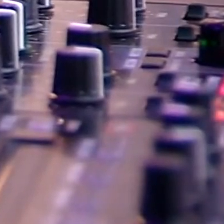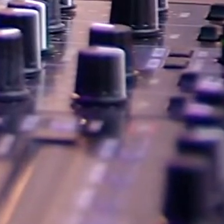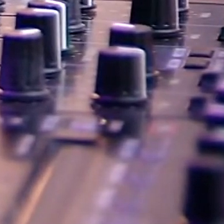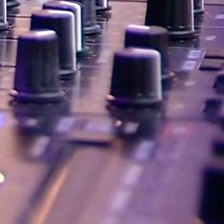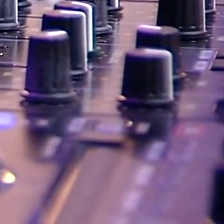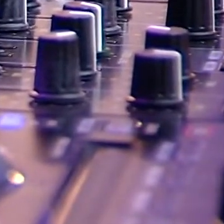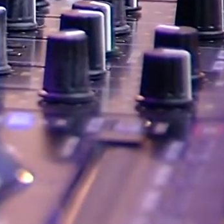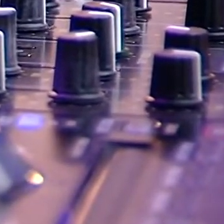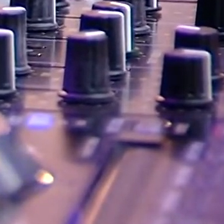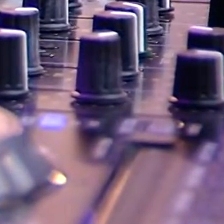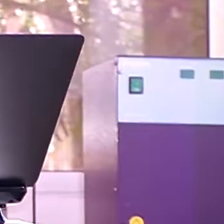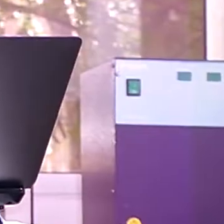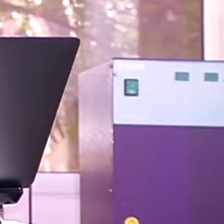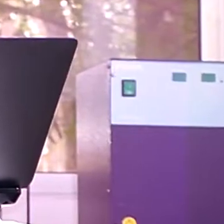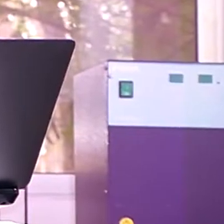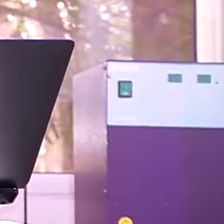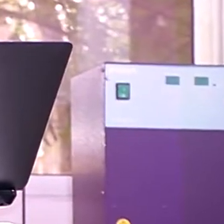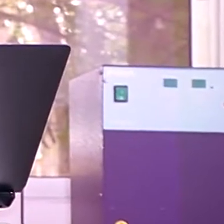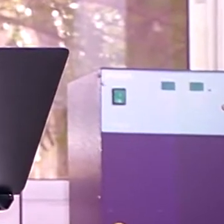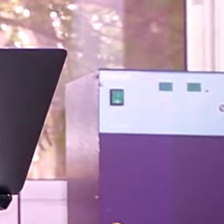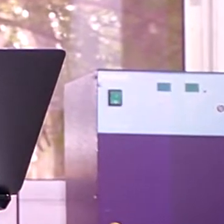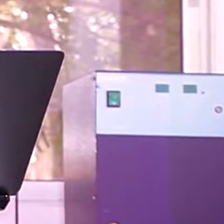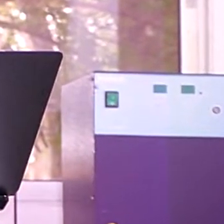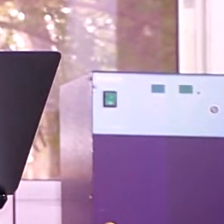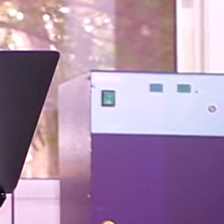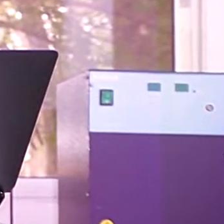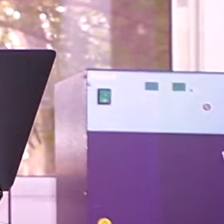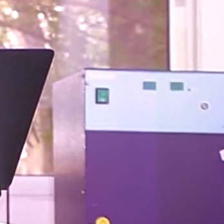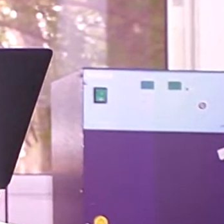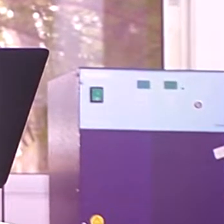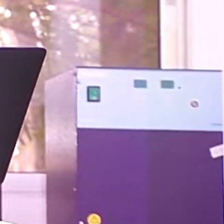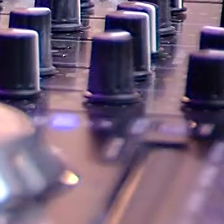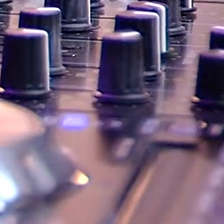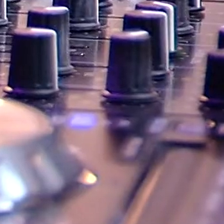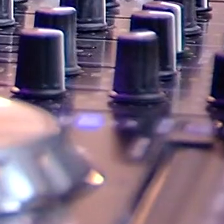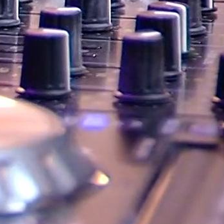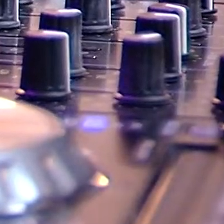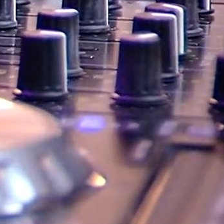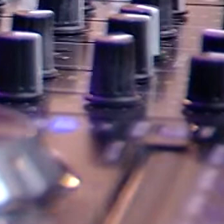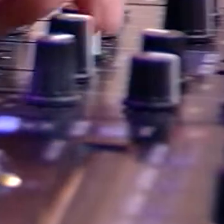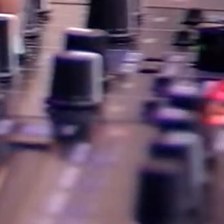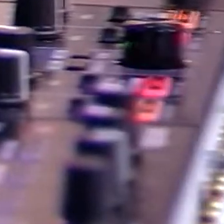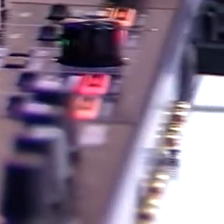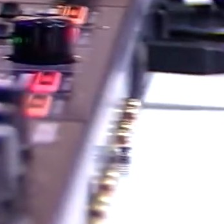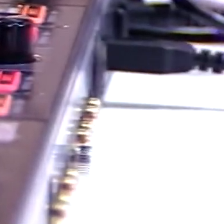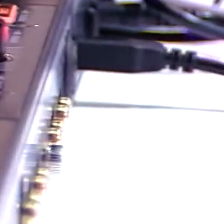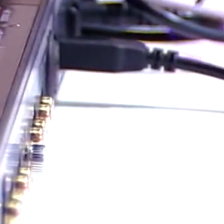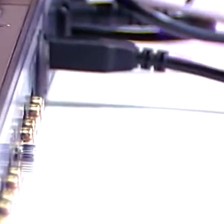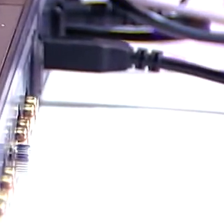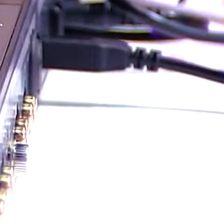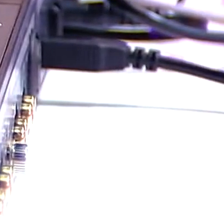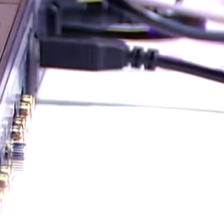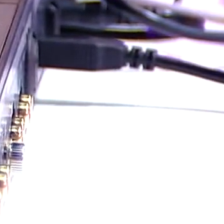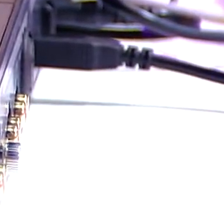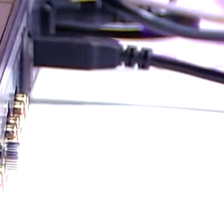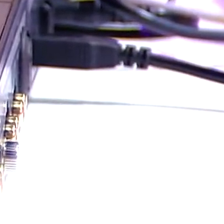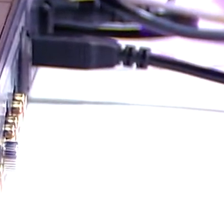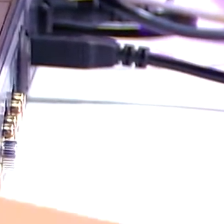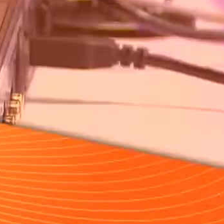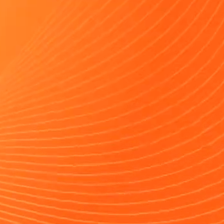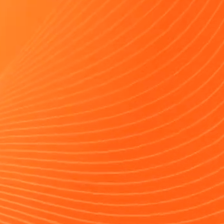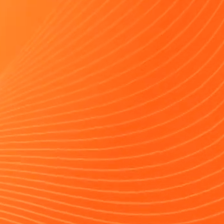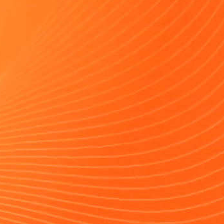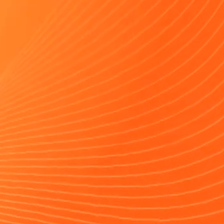creamos. En el CENA somos emprendimiento, confiamos en tu talento.